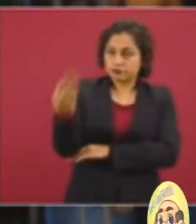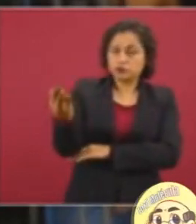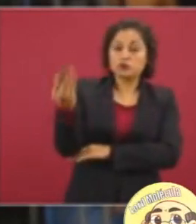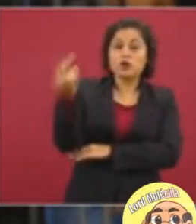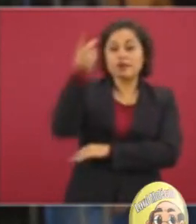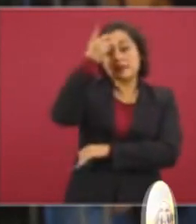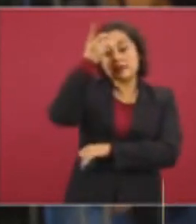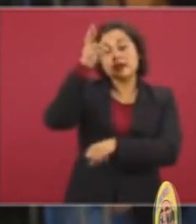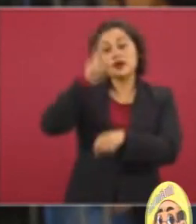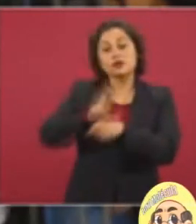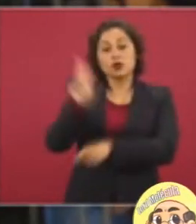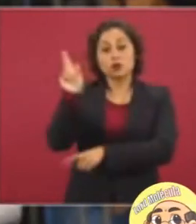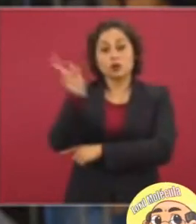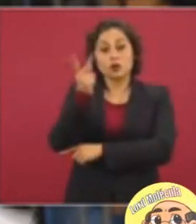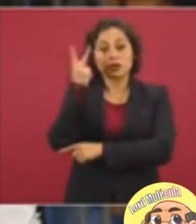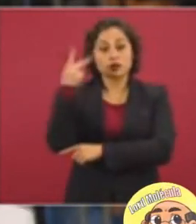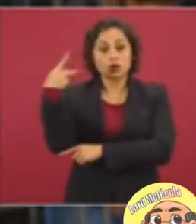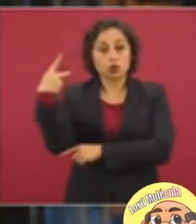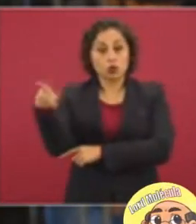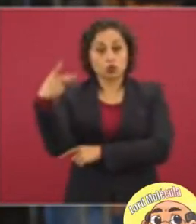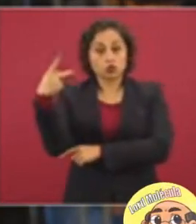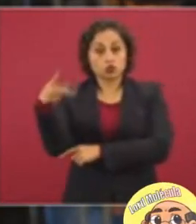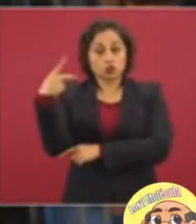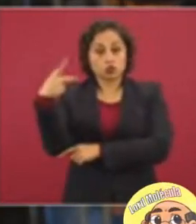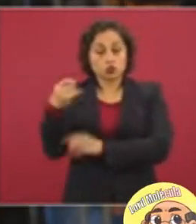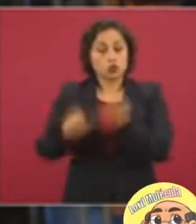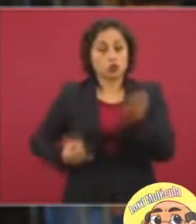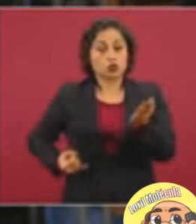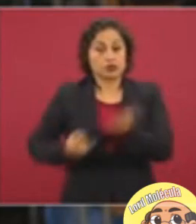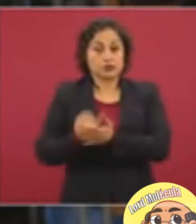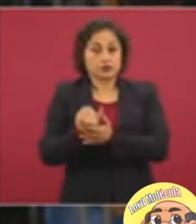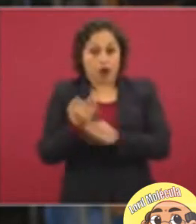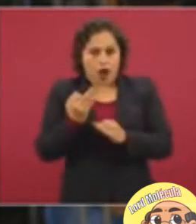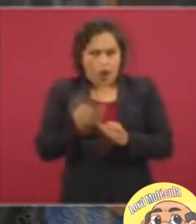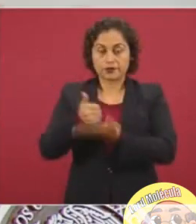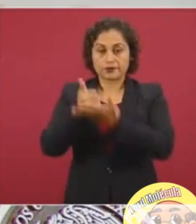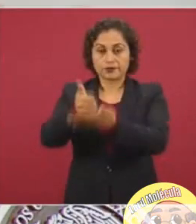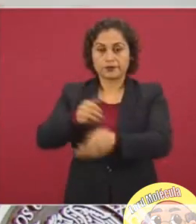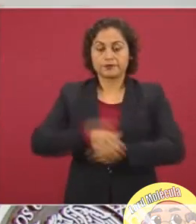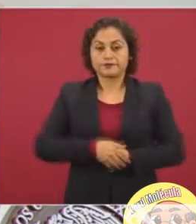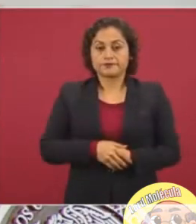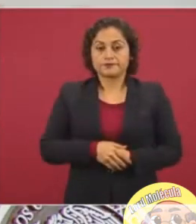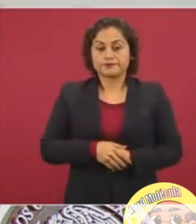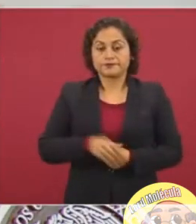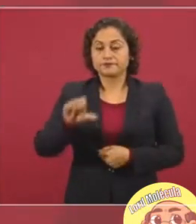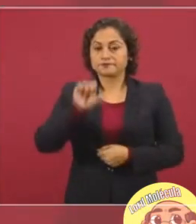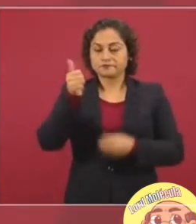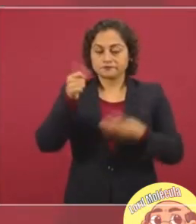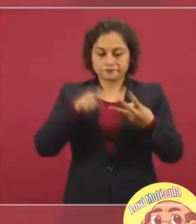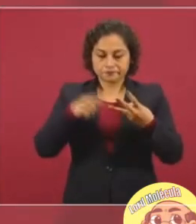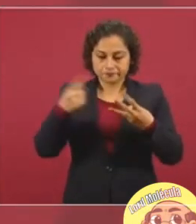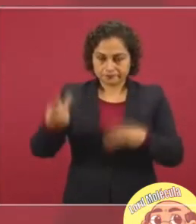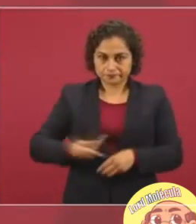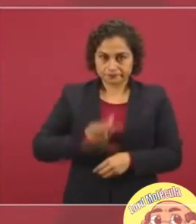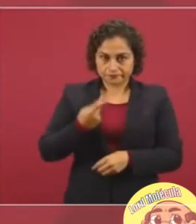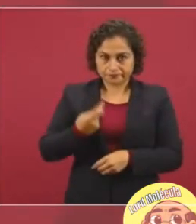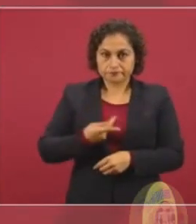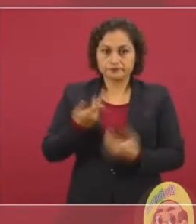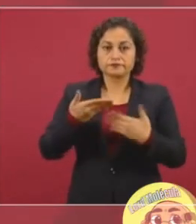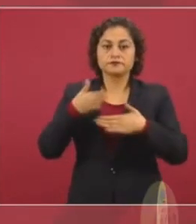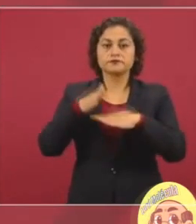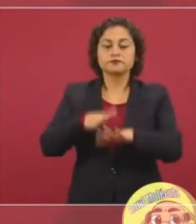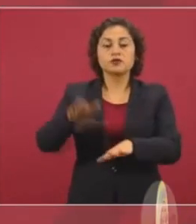Politécnico, ¿no son unas afirmaciones temerarias en estos momentos? Lo del científico, del